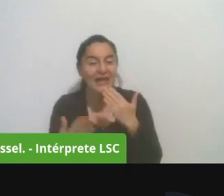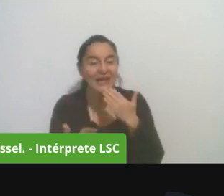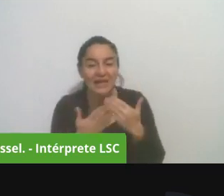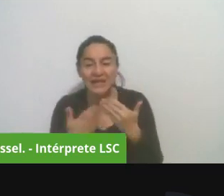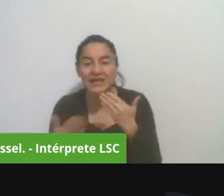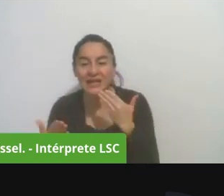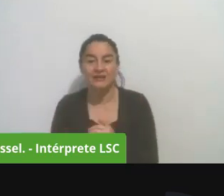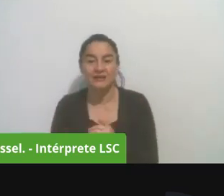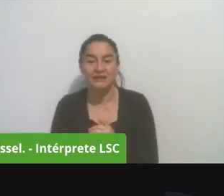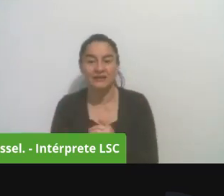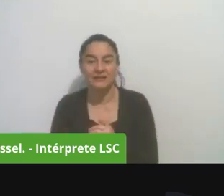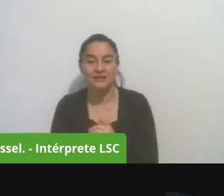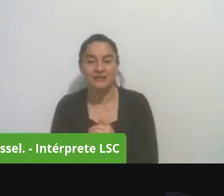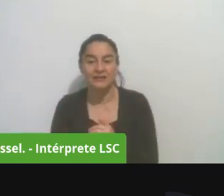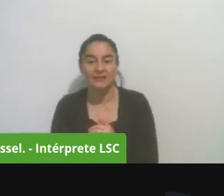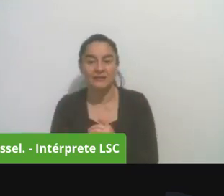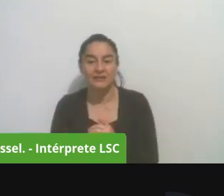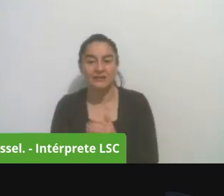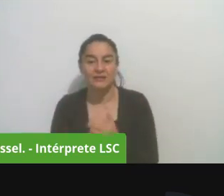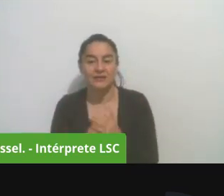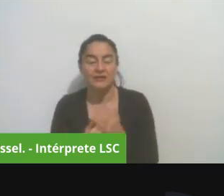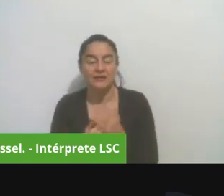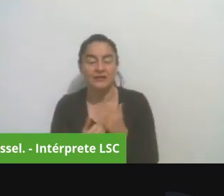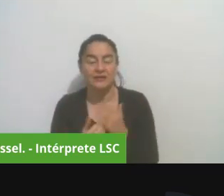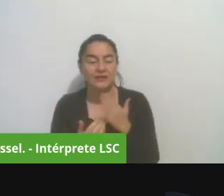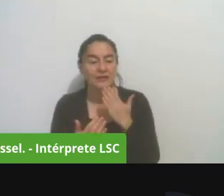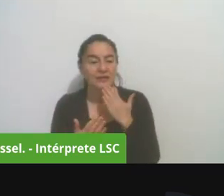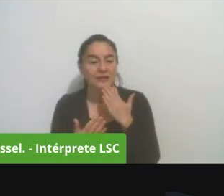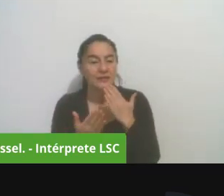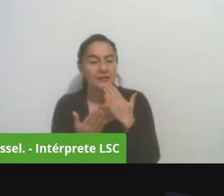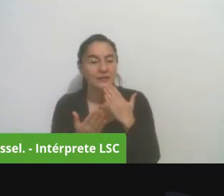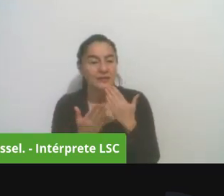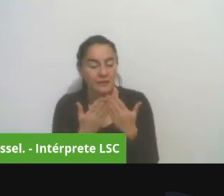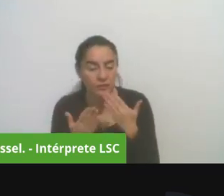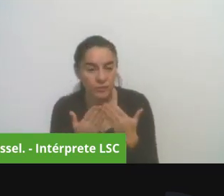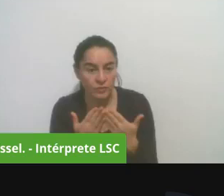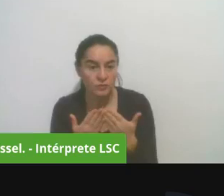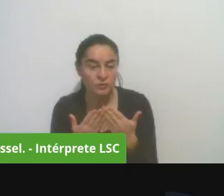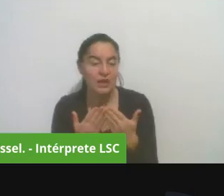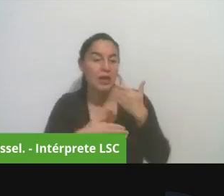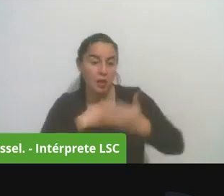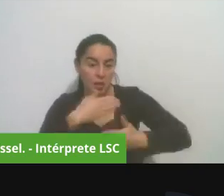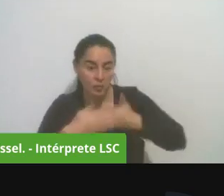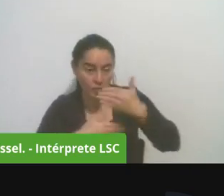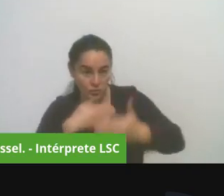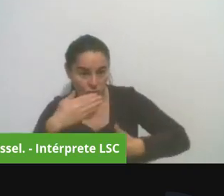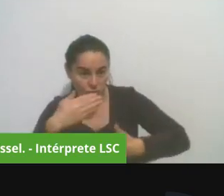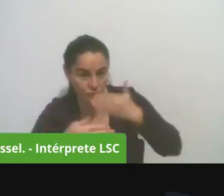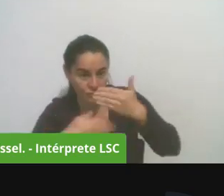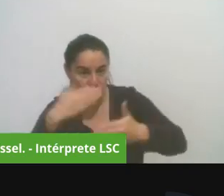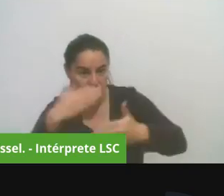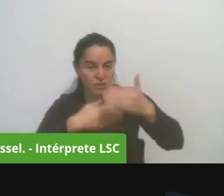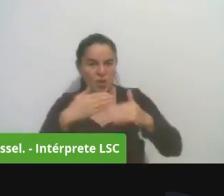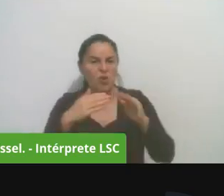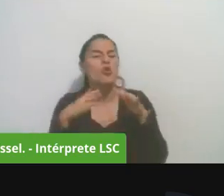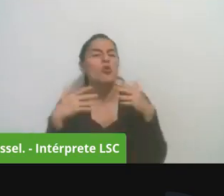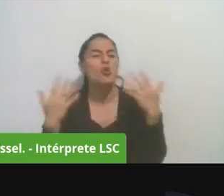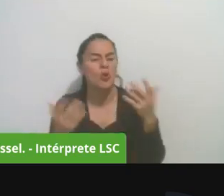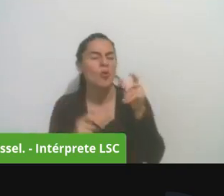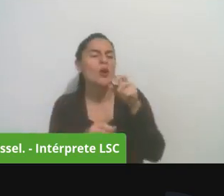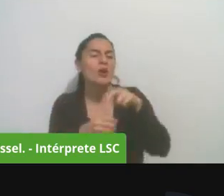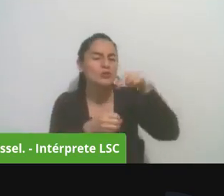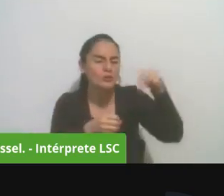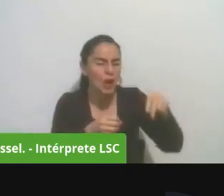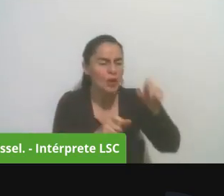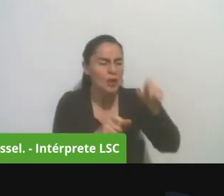hayan tomado su tiempo para enterarse de cómo hacer este proceso de que se trata cómo pueden participar y ustedes mismos nos han presentado sus